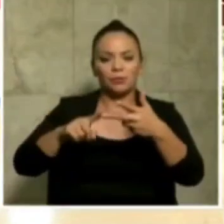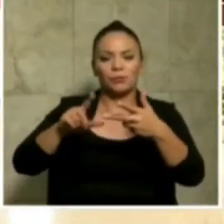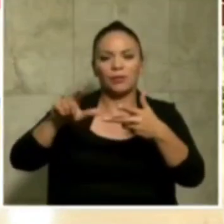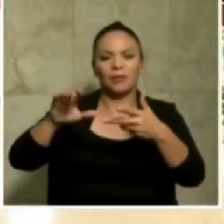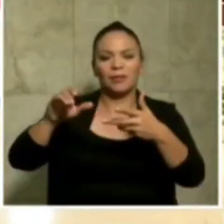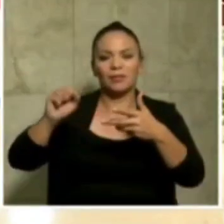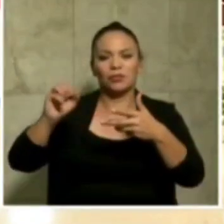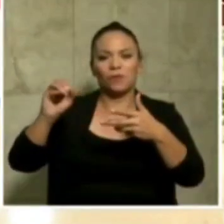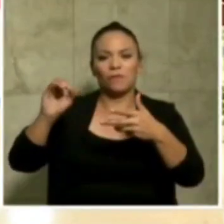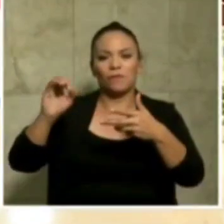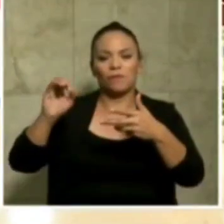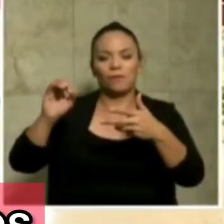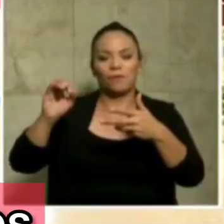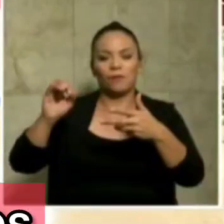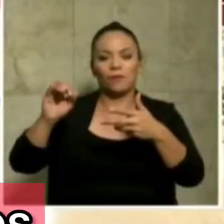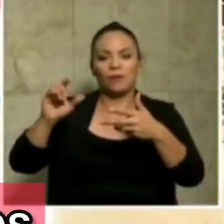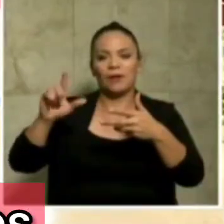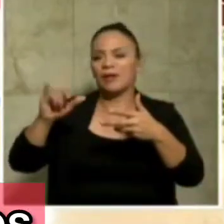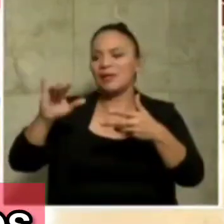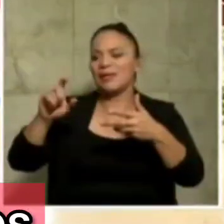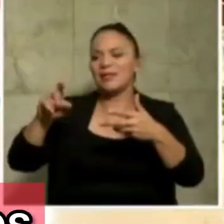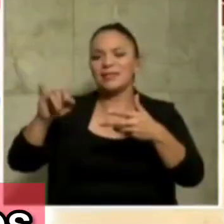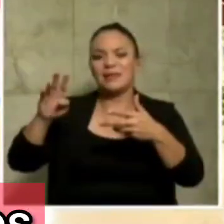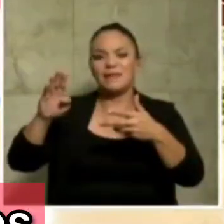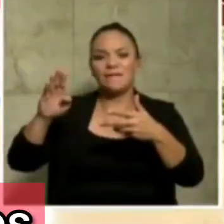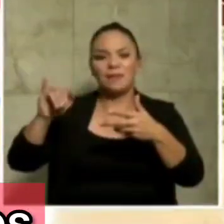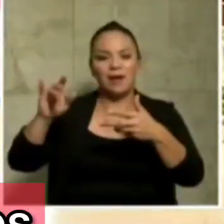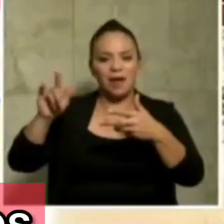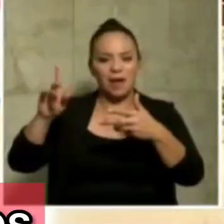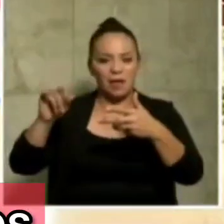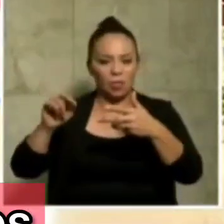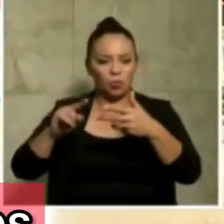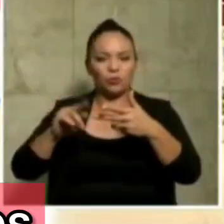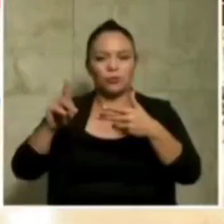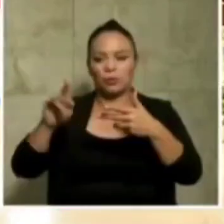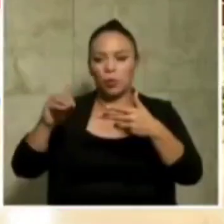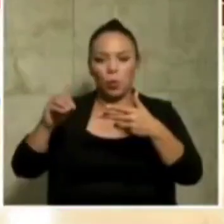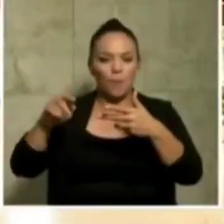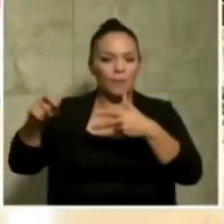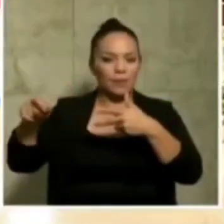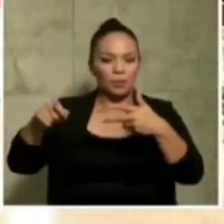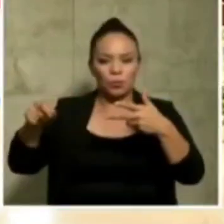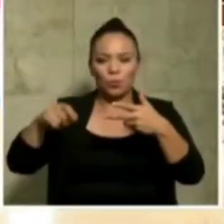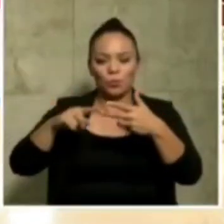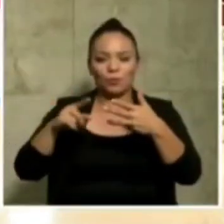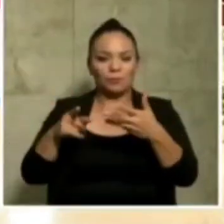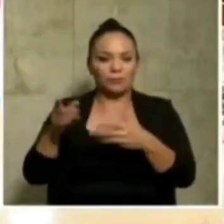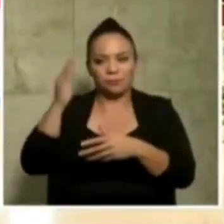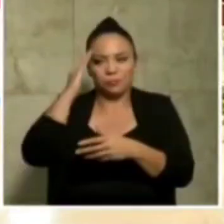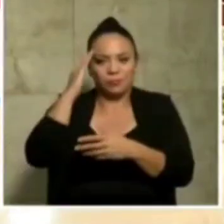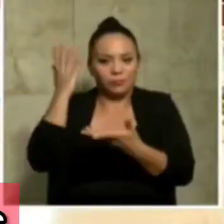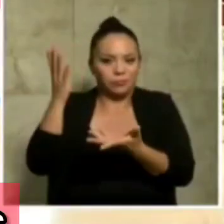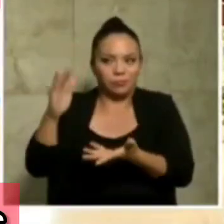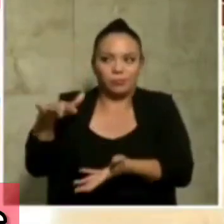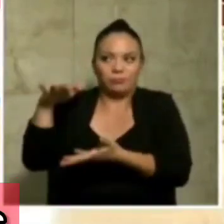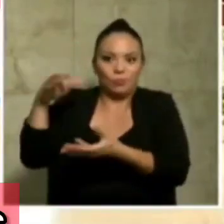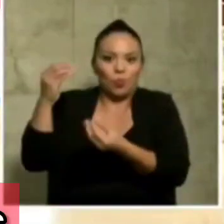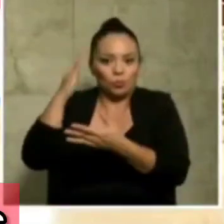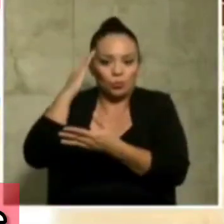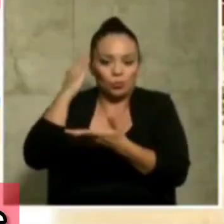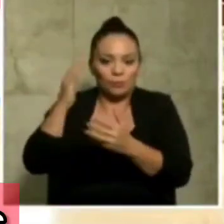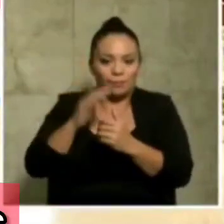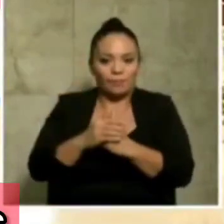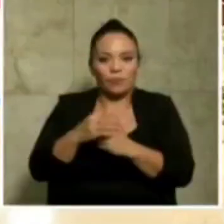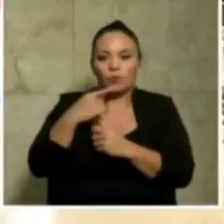lixofixados, ¿cómo se llama? Lixiviados. Lixiviados por kilómetro recorrido. Es conocimiento enciclopédico. Yo le digo la